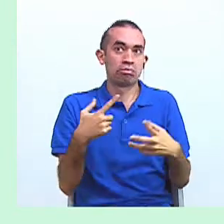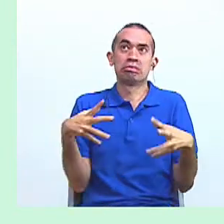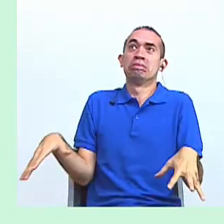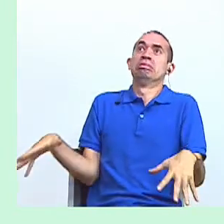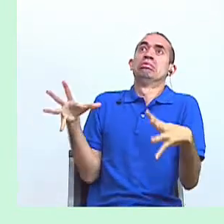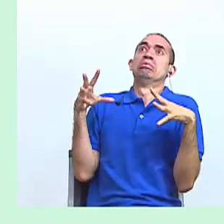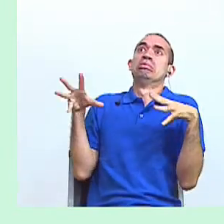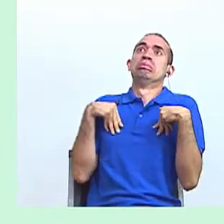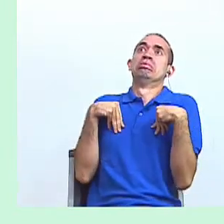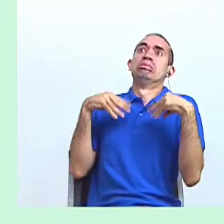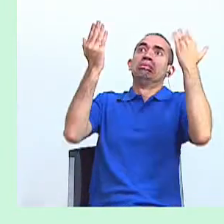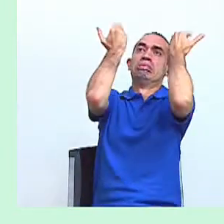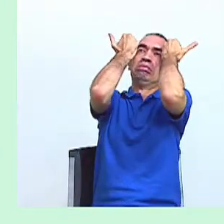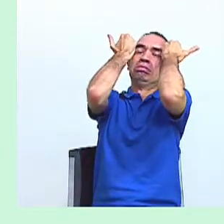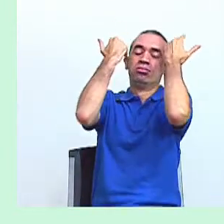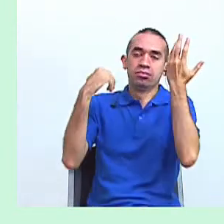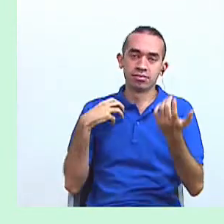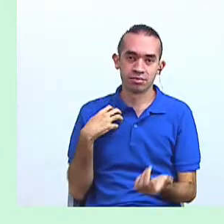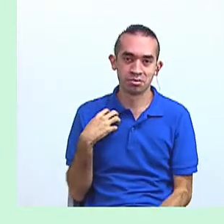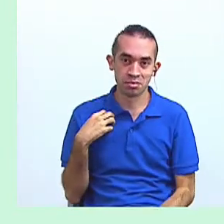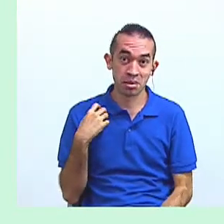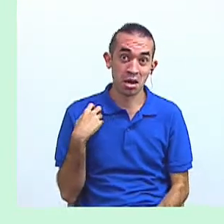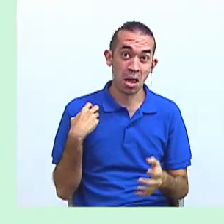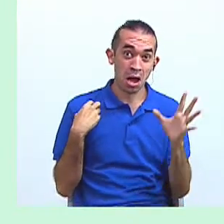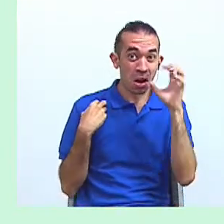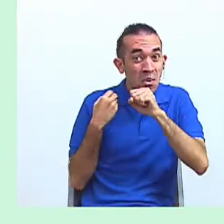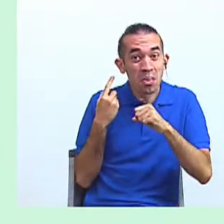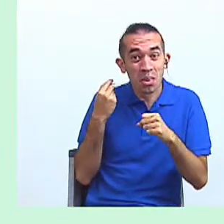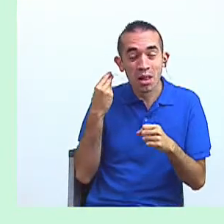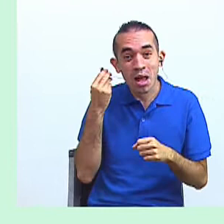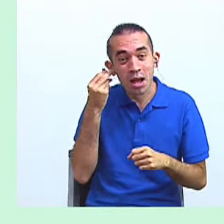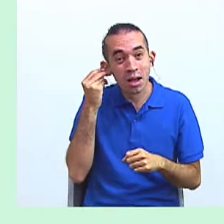Bien, hemos visto detalles de la historia.